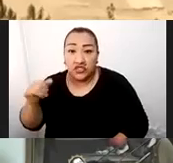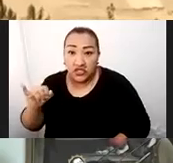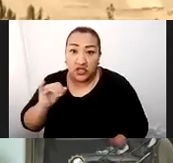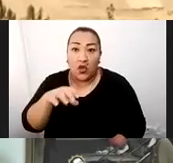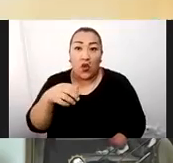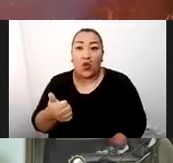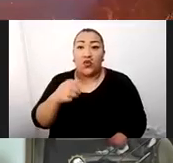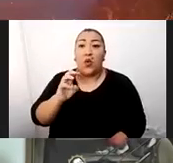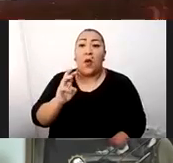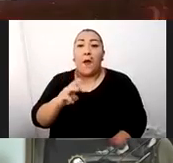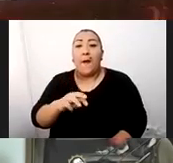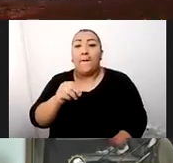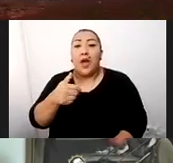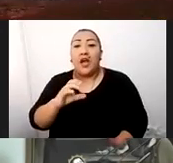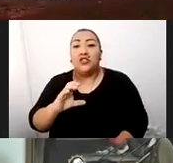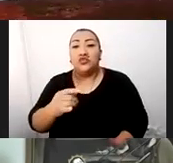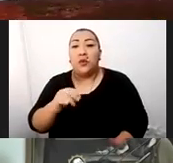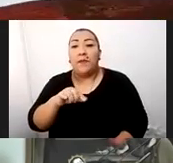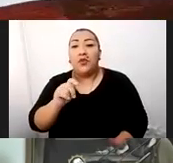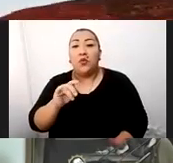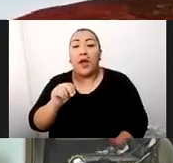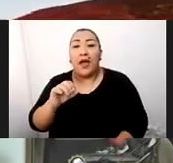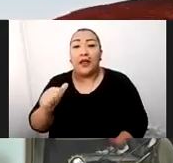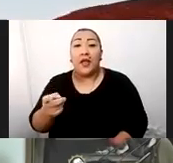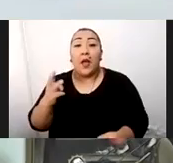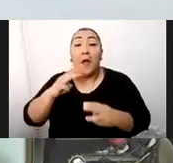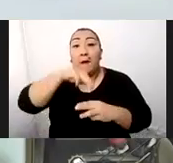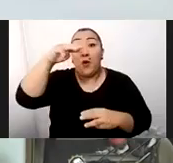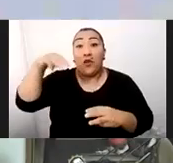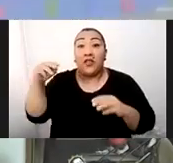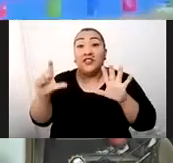Pitumarca, montaña de siete colores, Palcoyo.